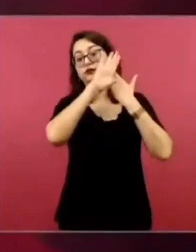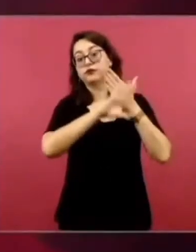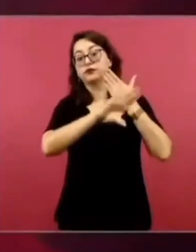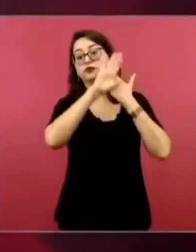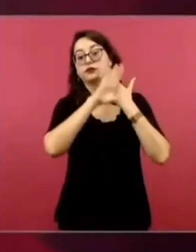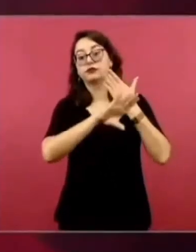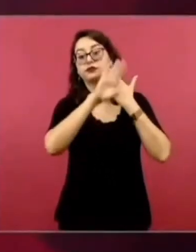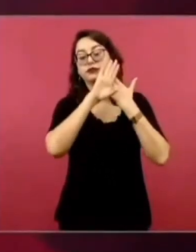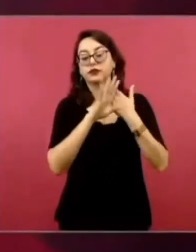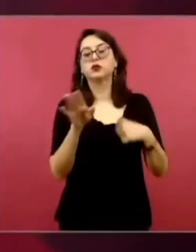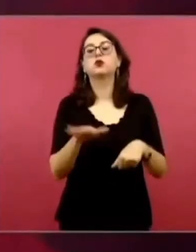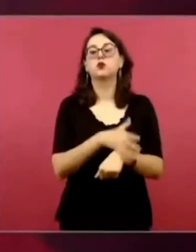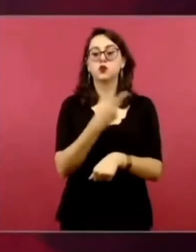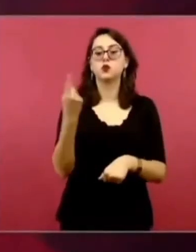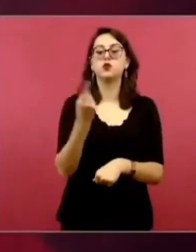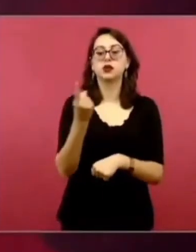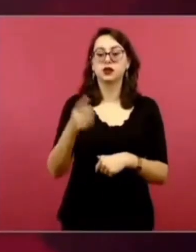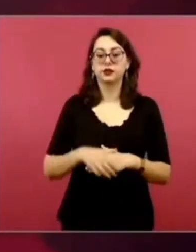Conservadores.